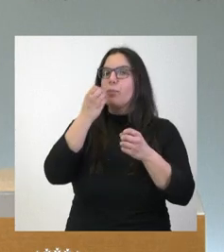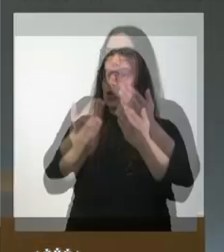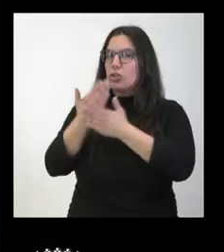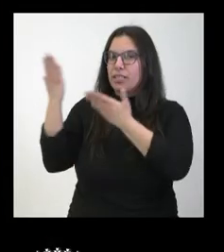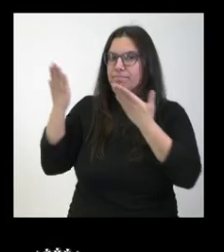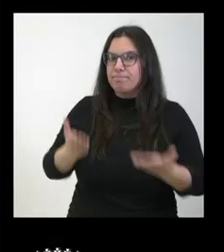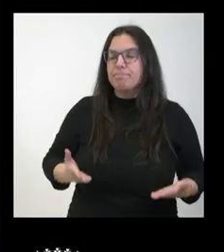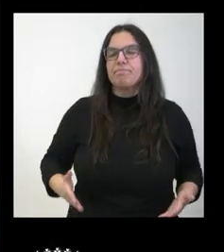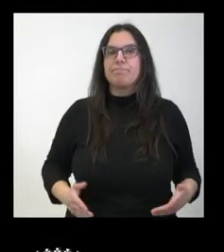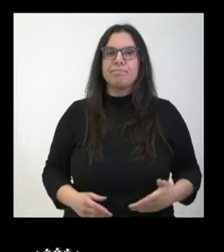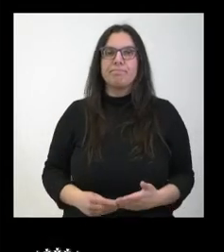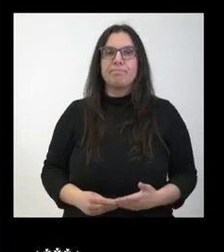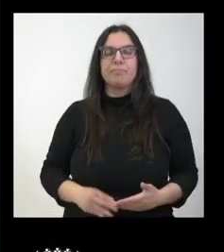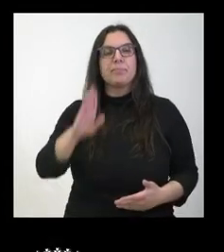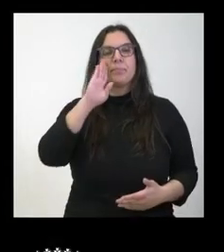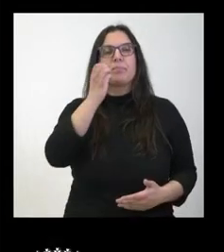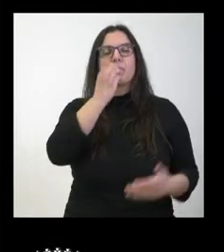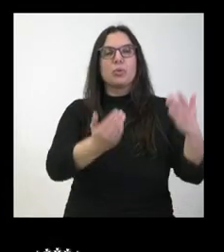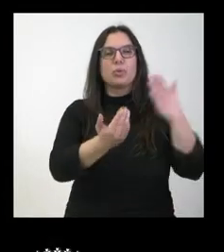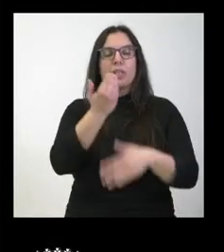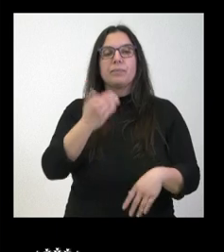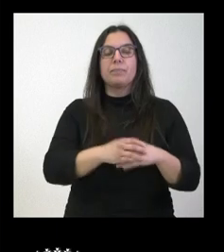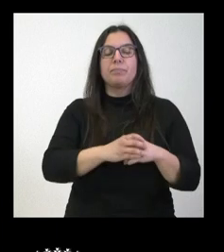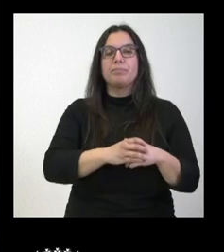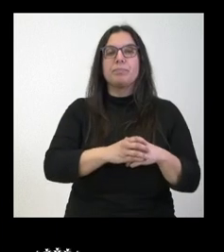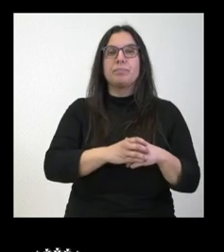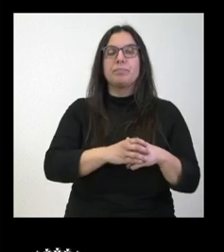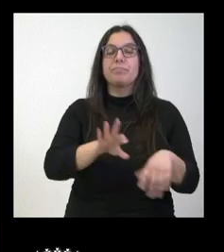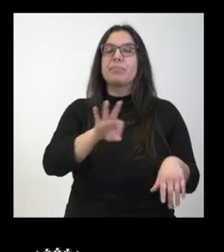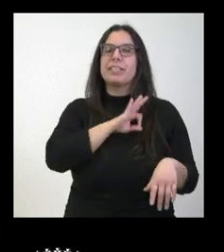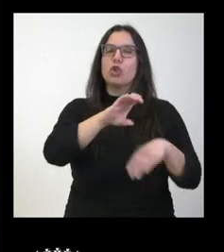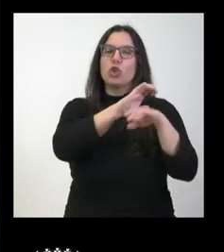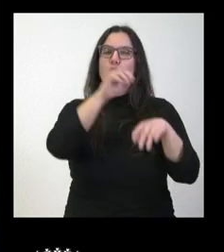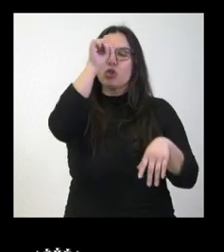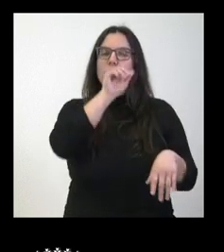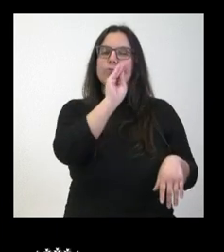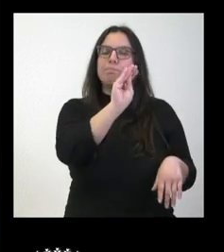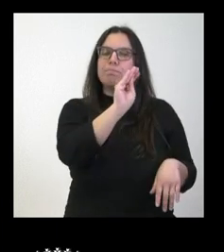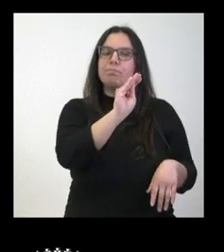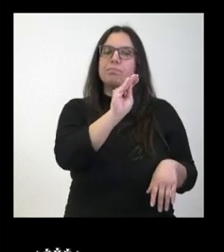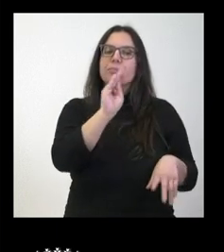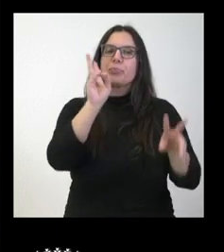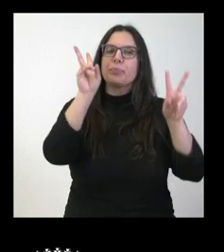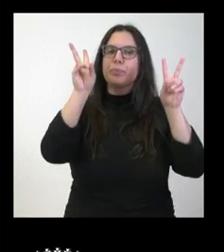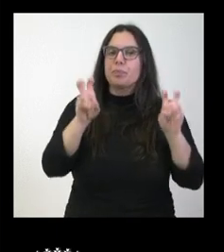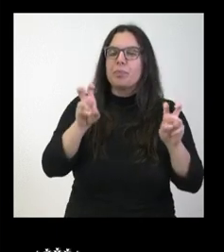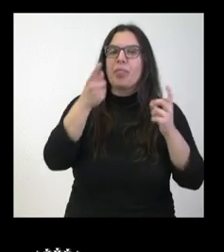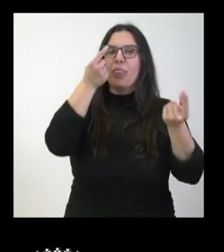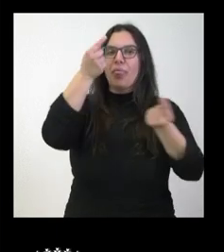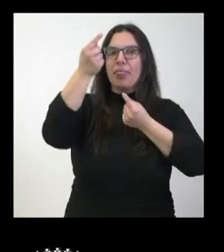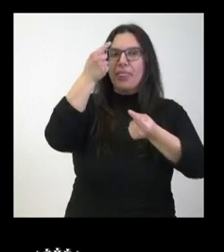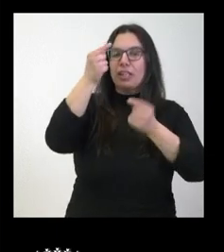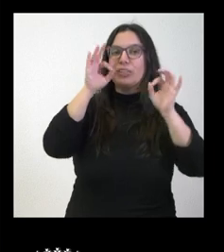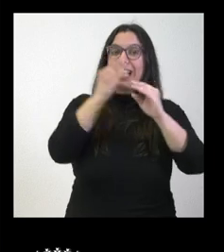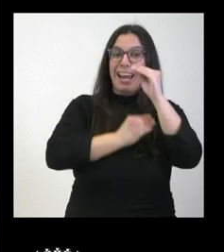Carlos. Hola, buenos días. Señor consejero, respecto a los datos de los